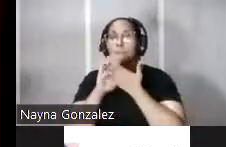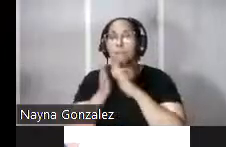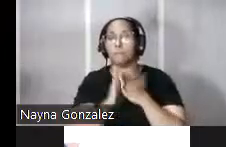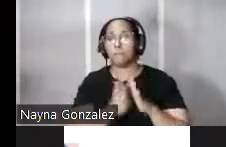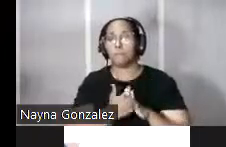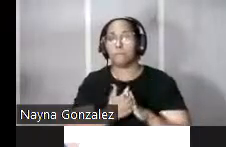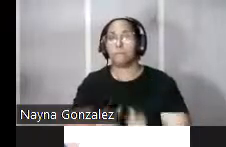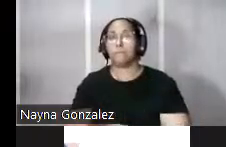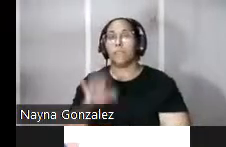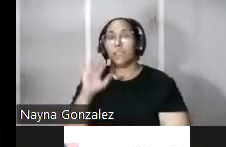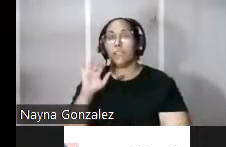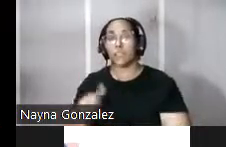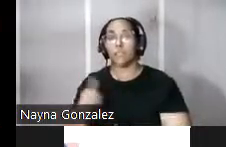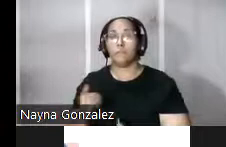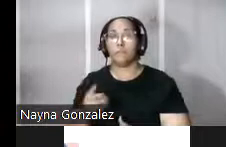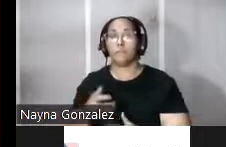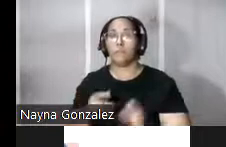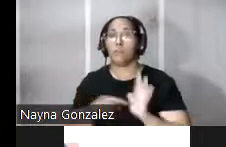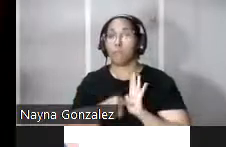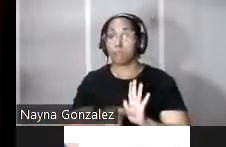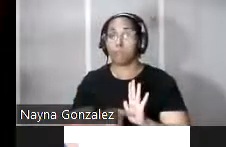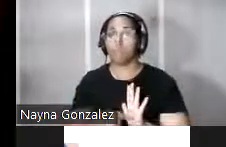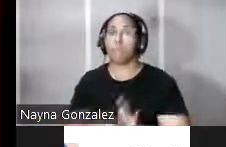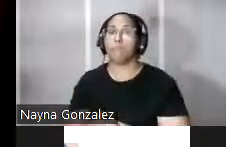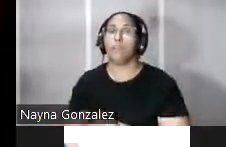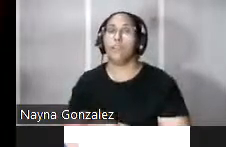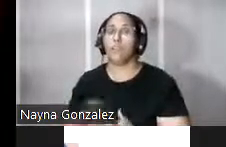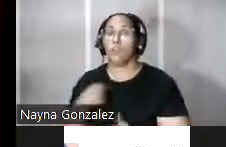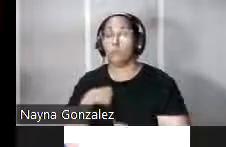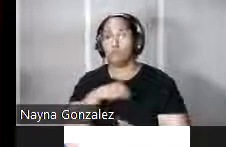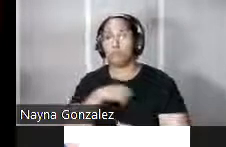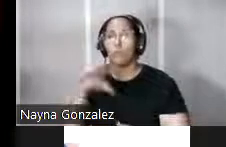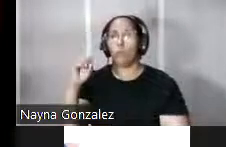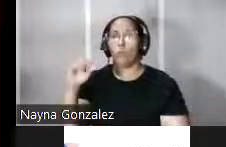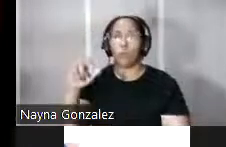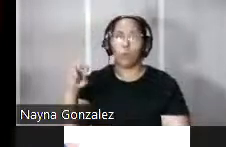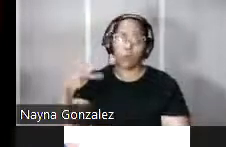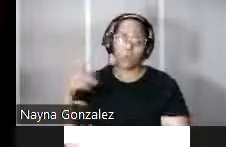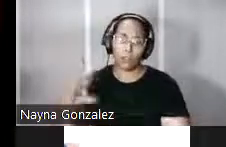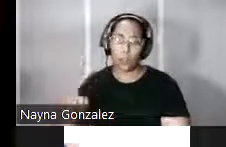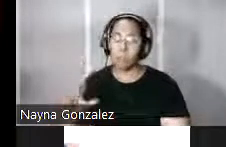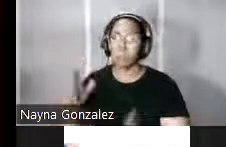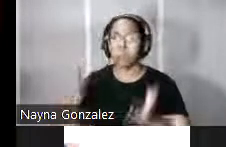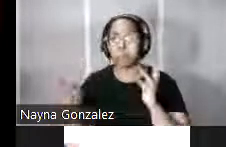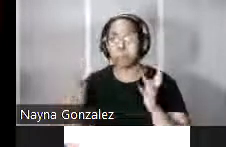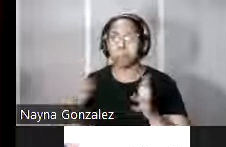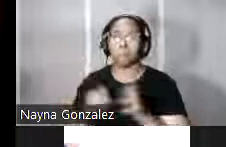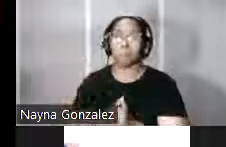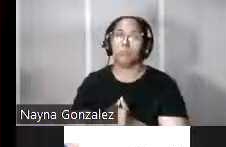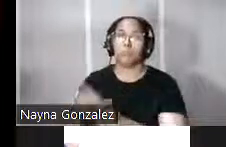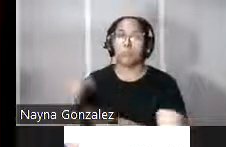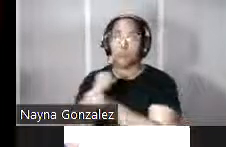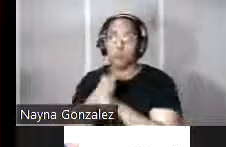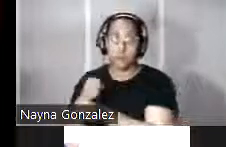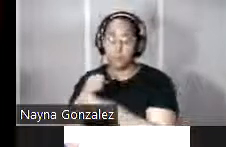estos planos confirman que la planta del fuerte del olimpo muestra una cierta similitud con los modelos defensivos